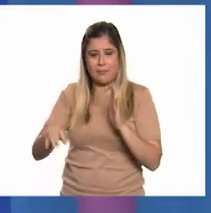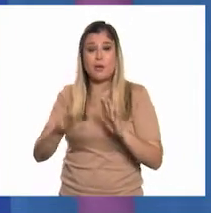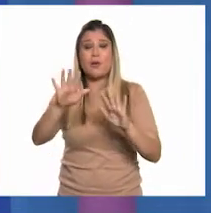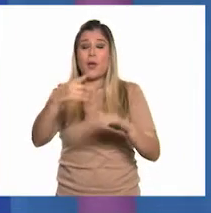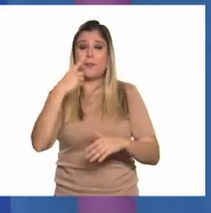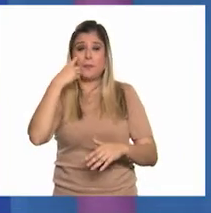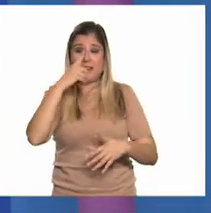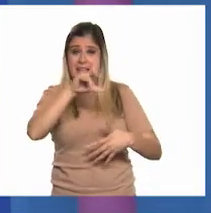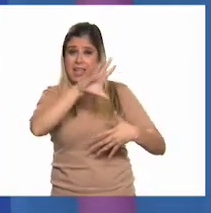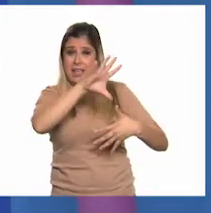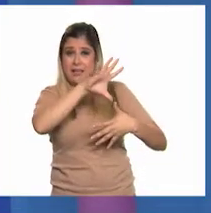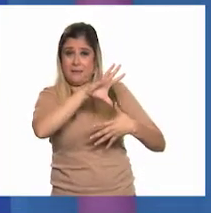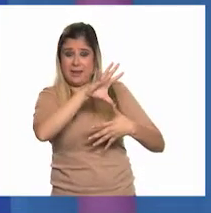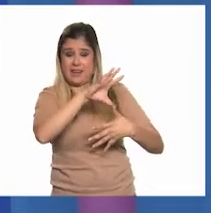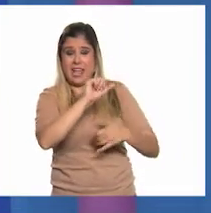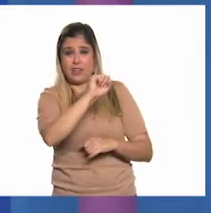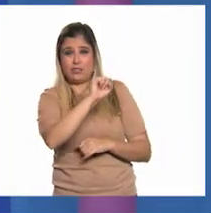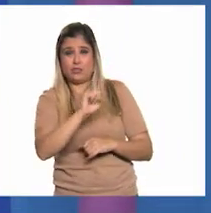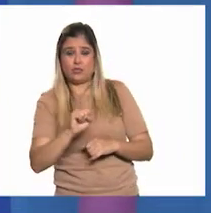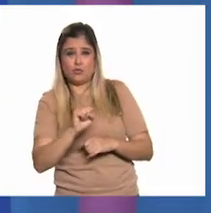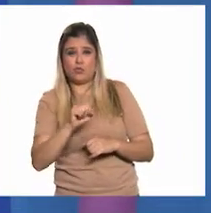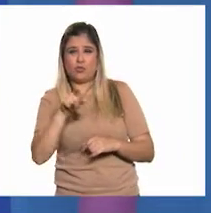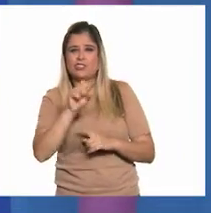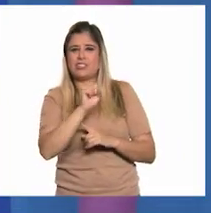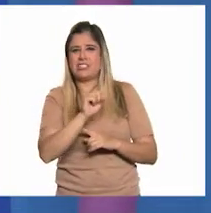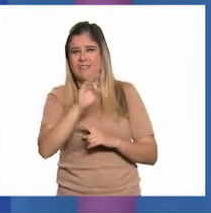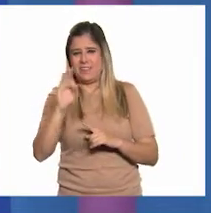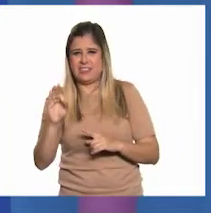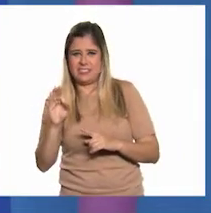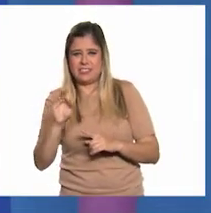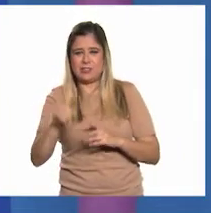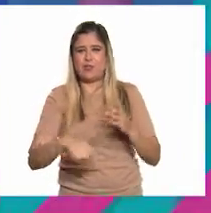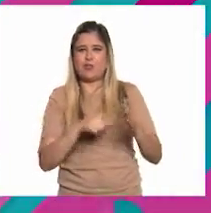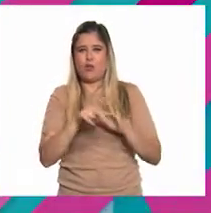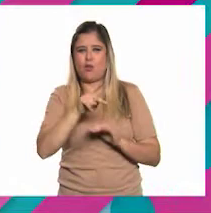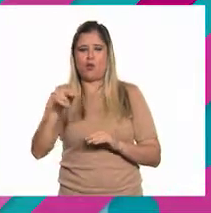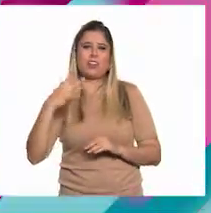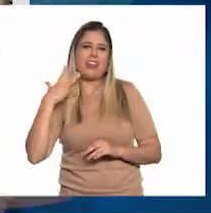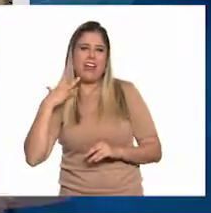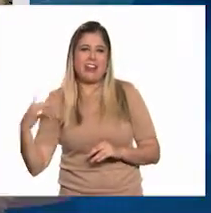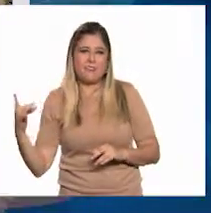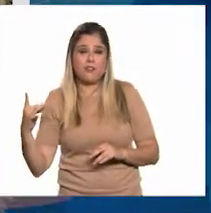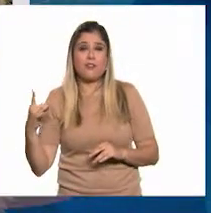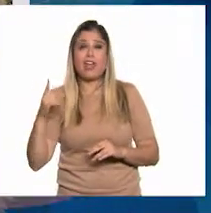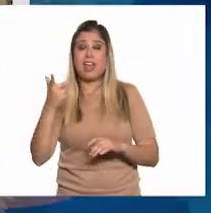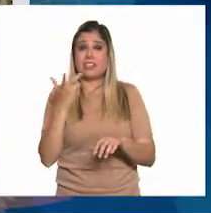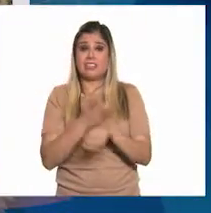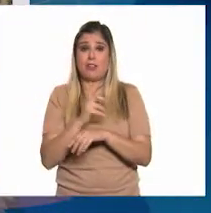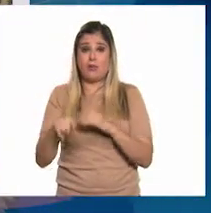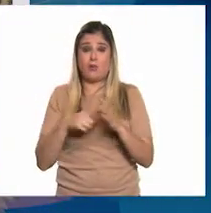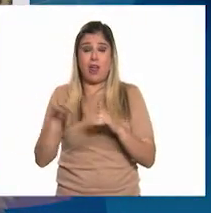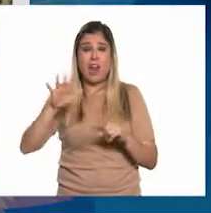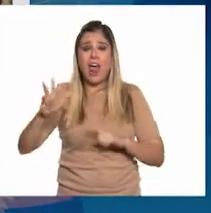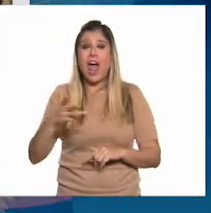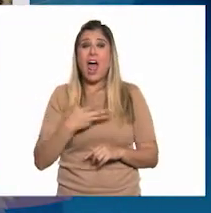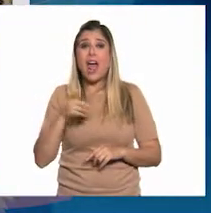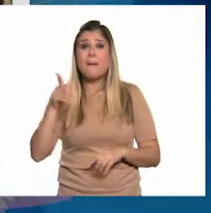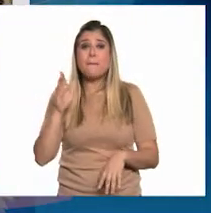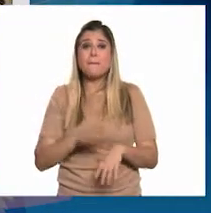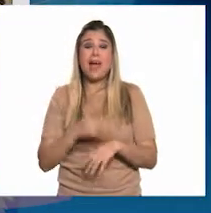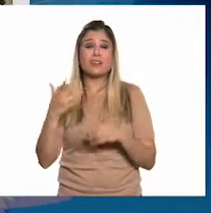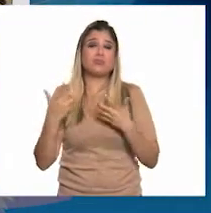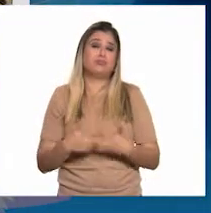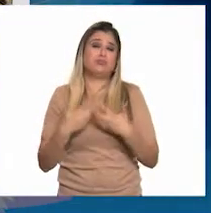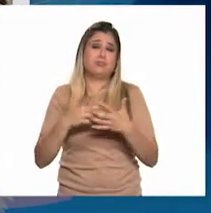América, en la zona sur de Bahía de San Francisco, en el norte de California, en los Estados Unidos, se ubica uno de los parques